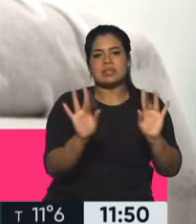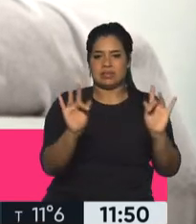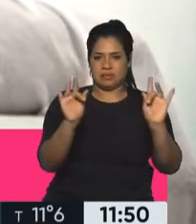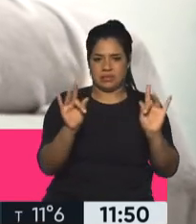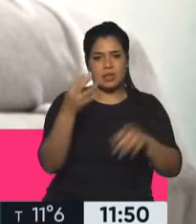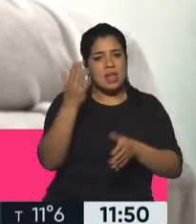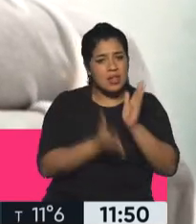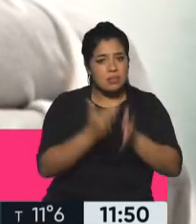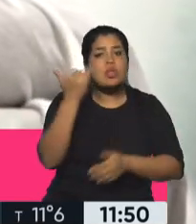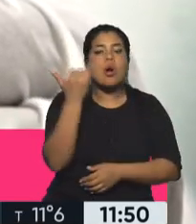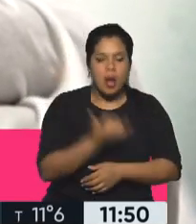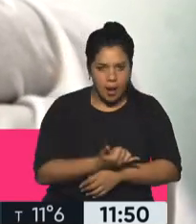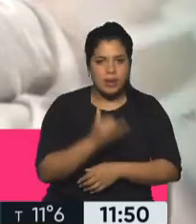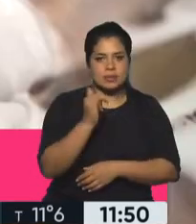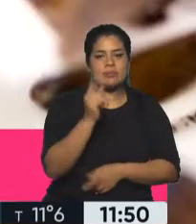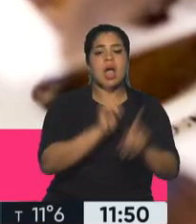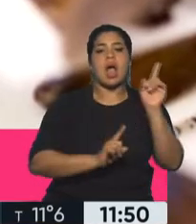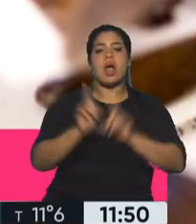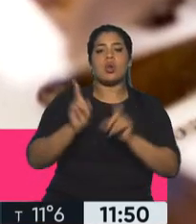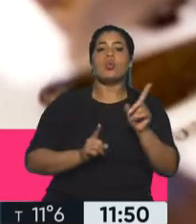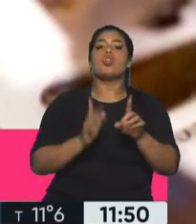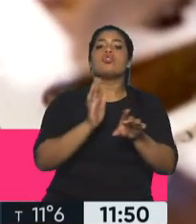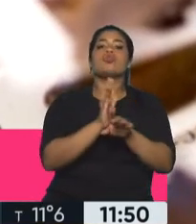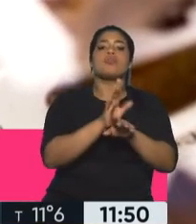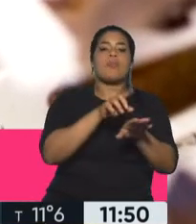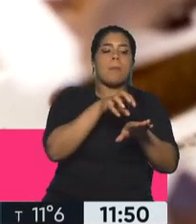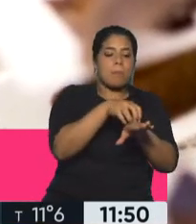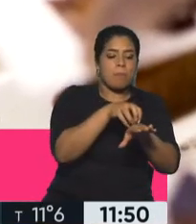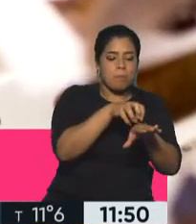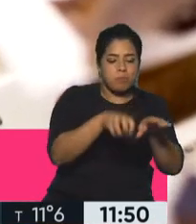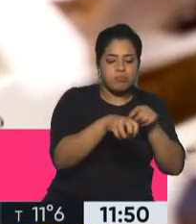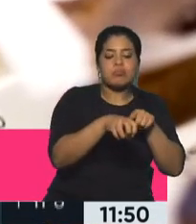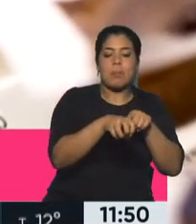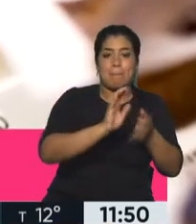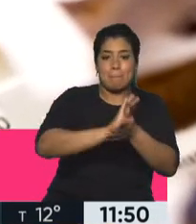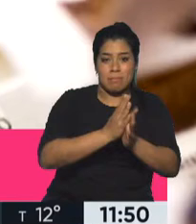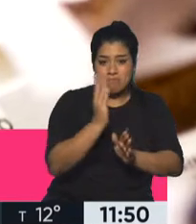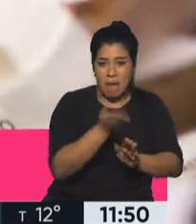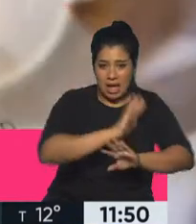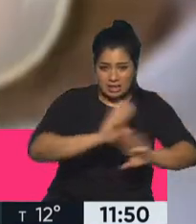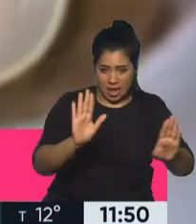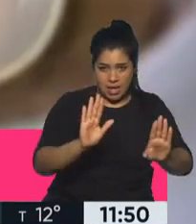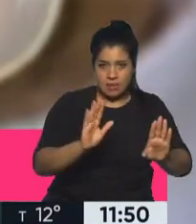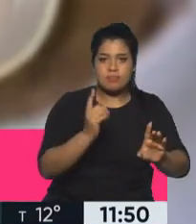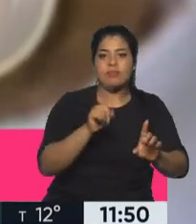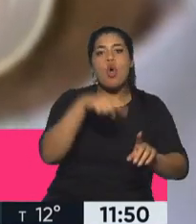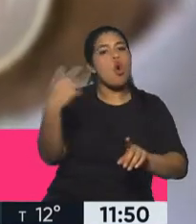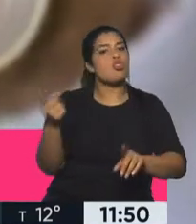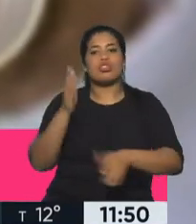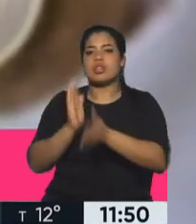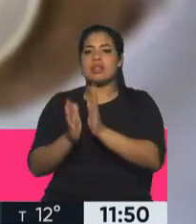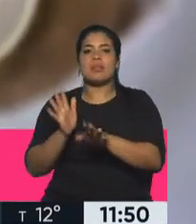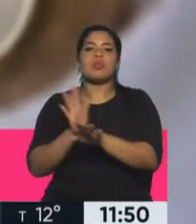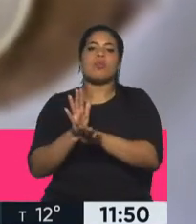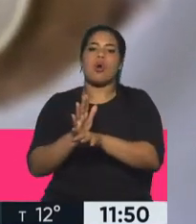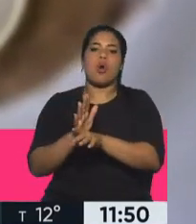tratamientos. Algunos tratamientos matan al parásito, otros no matan al parásito, pero hacen que la persona que tiene la infección tenga una